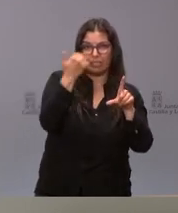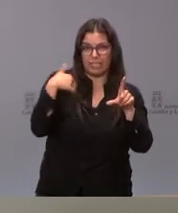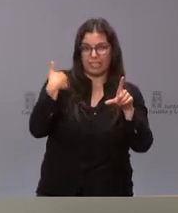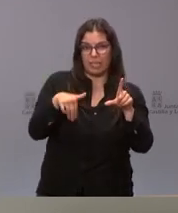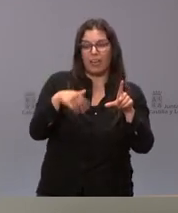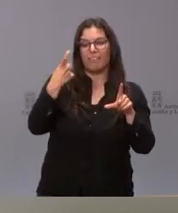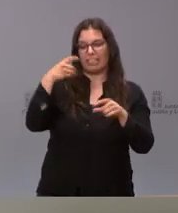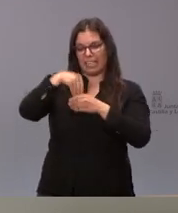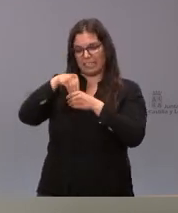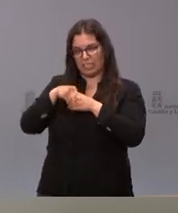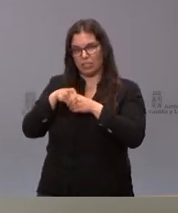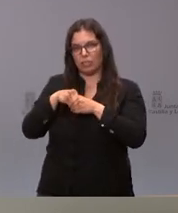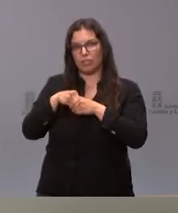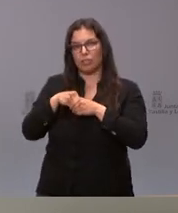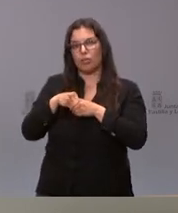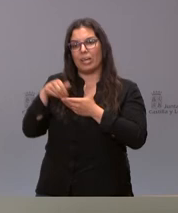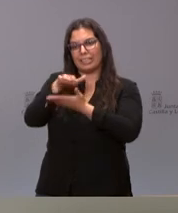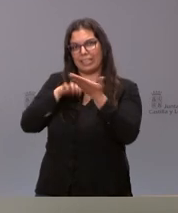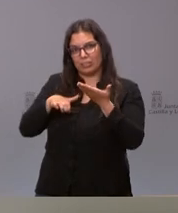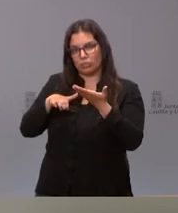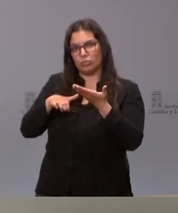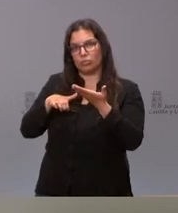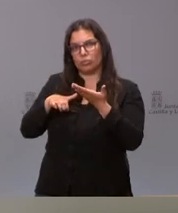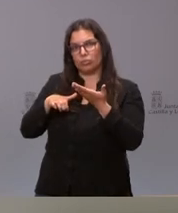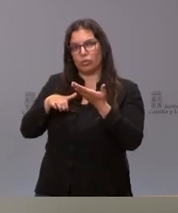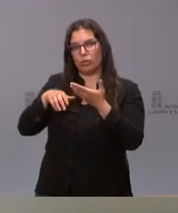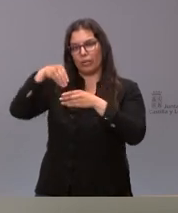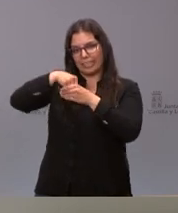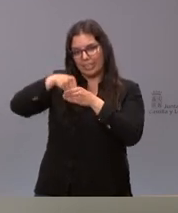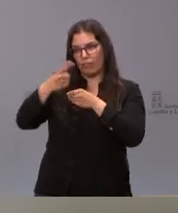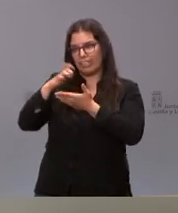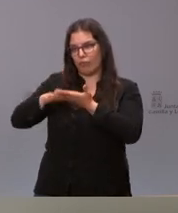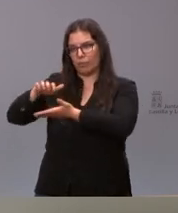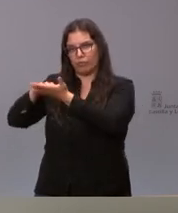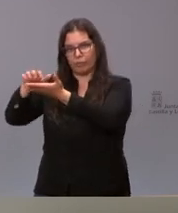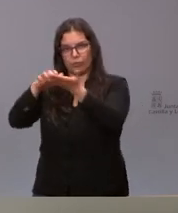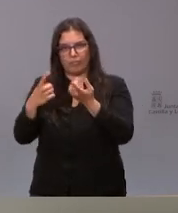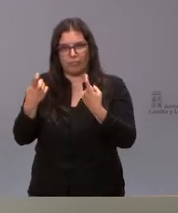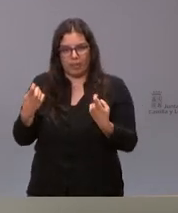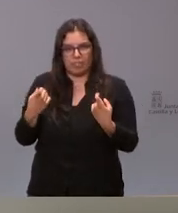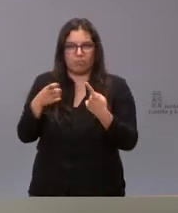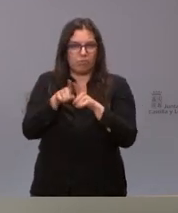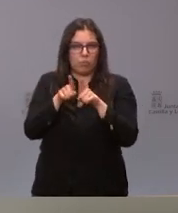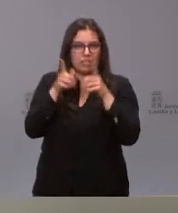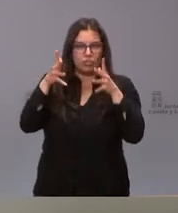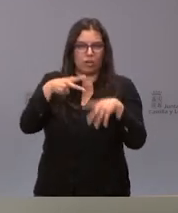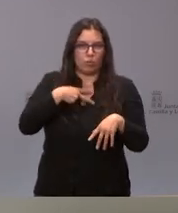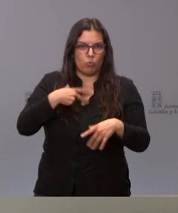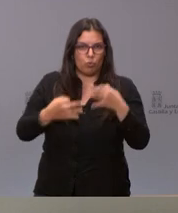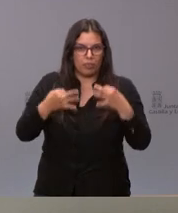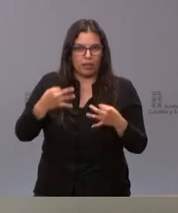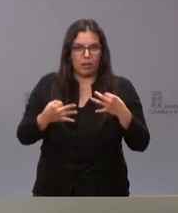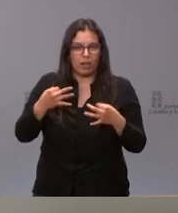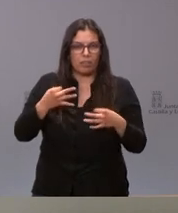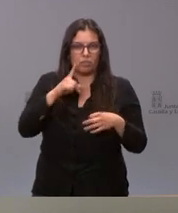internos de circular el texto en diferentes órganos que tienen que hacer informes en todo caso la asesoría jurídica no